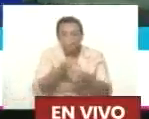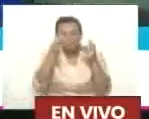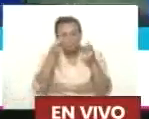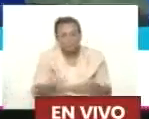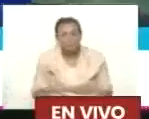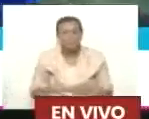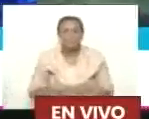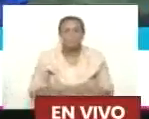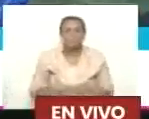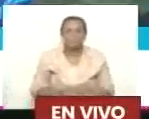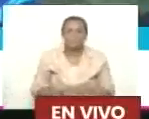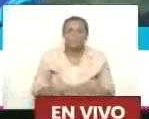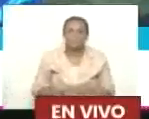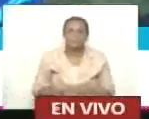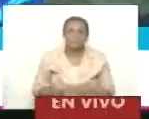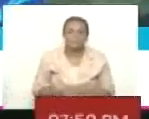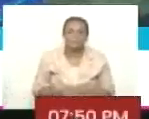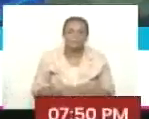Ahora, por cierto,